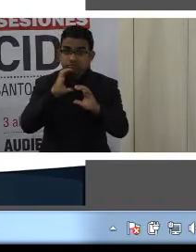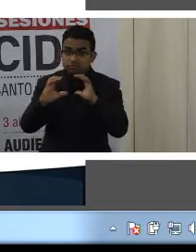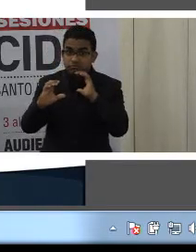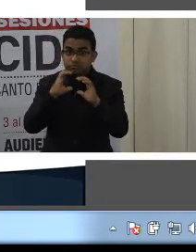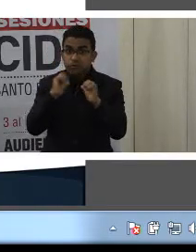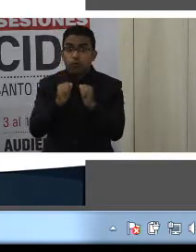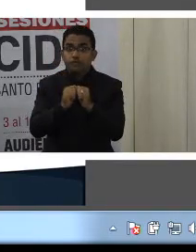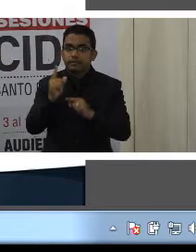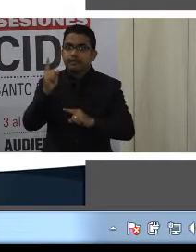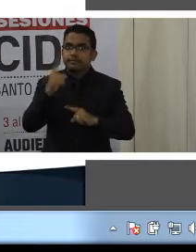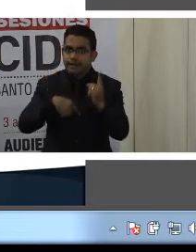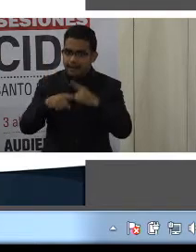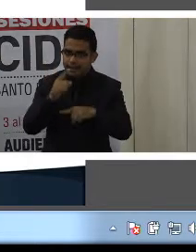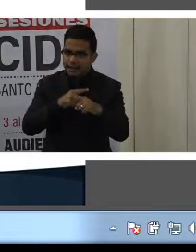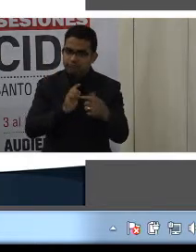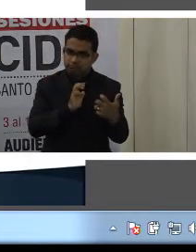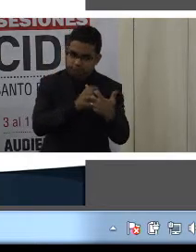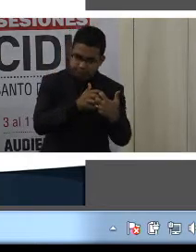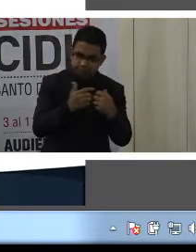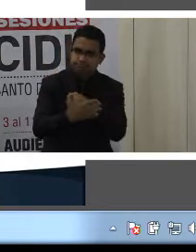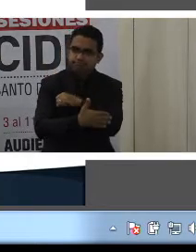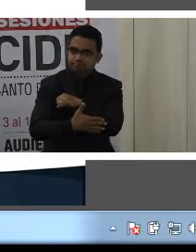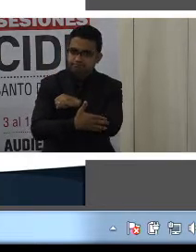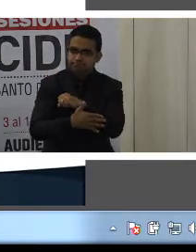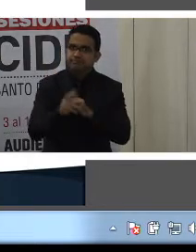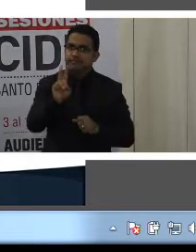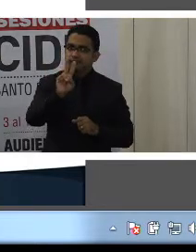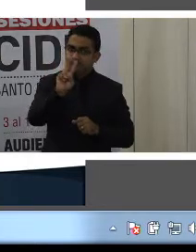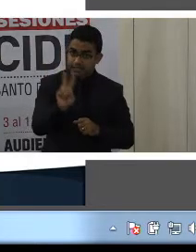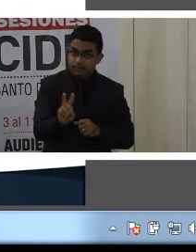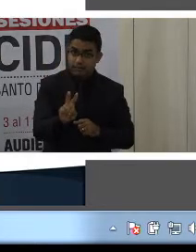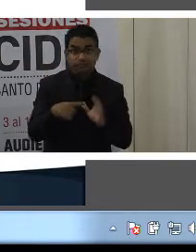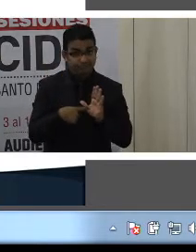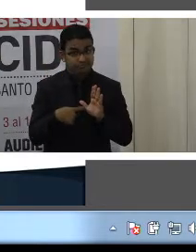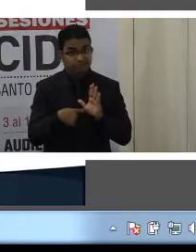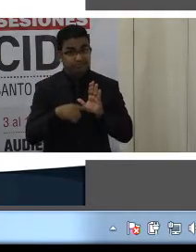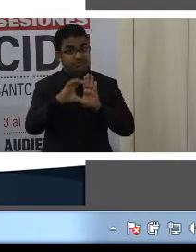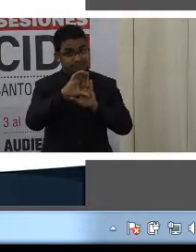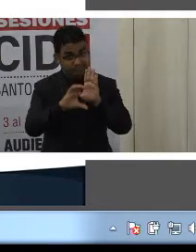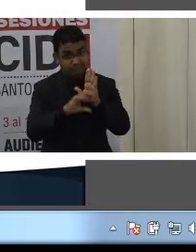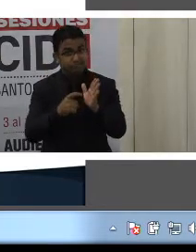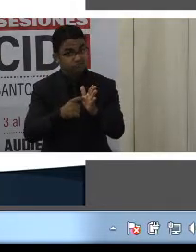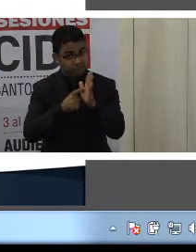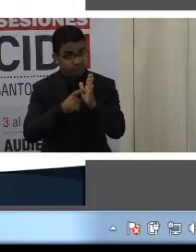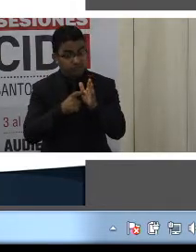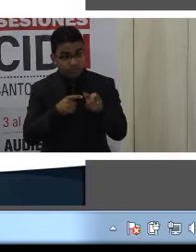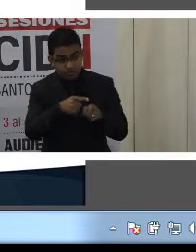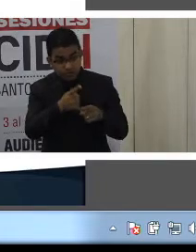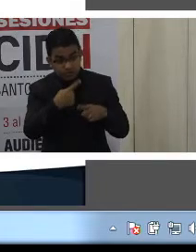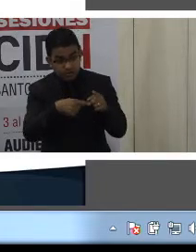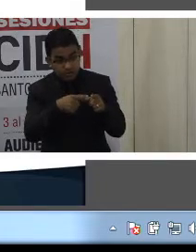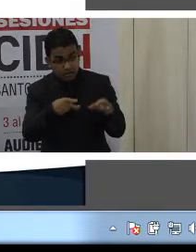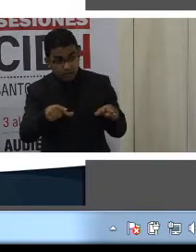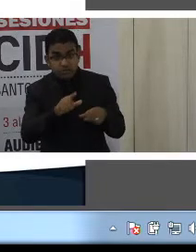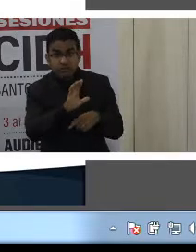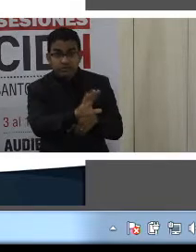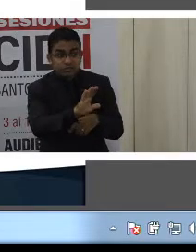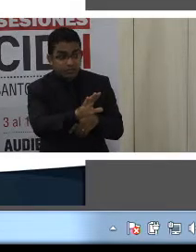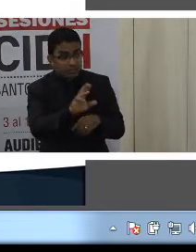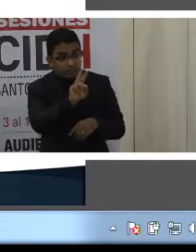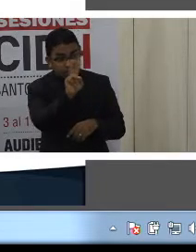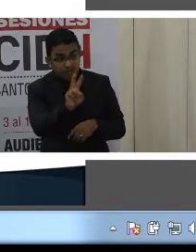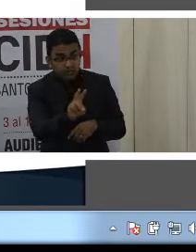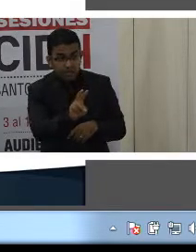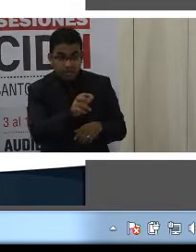de señas venezolanas. Es decir, es un derecho constitucional que transversaliza todos los procesos en